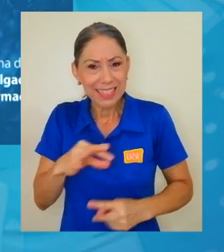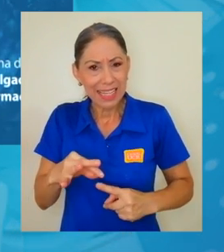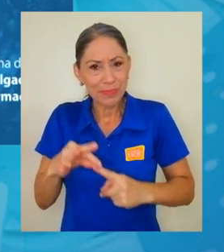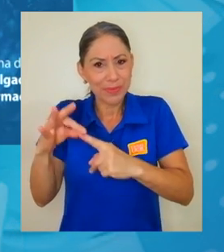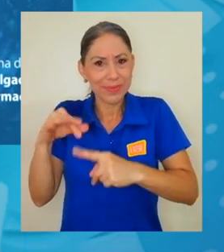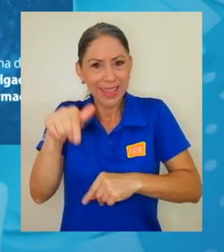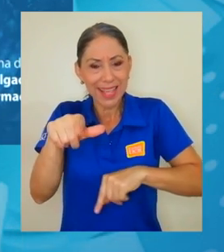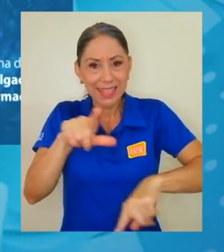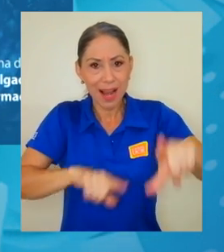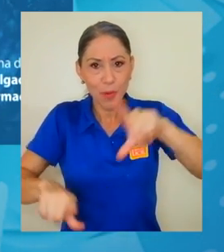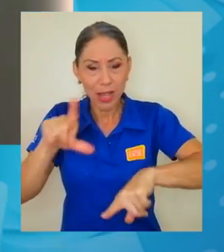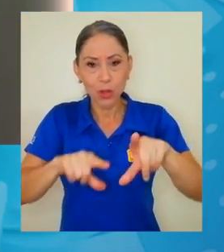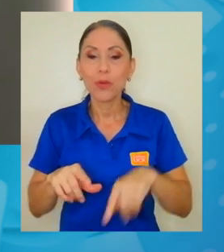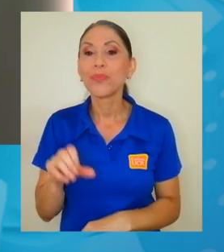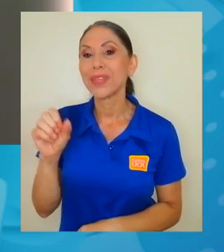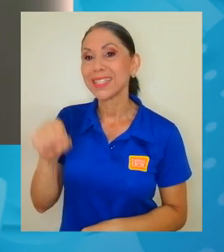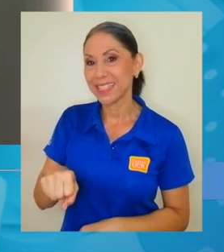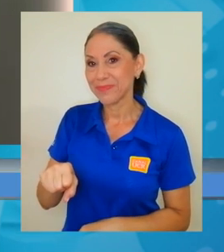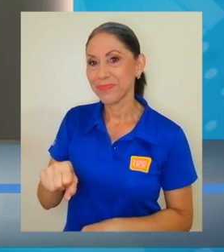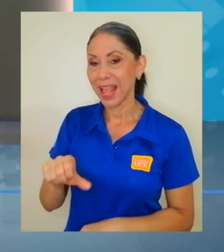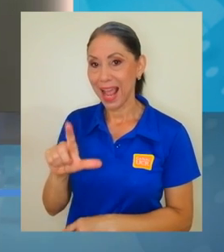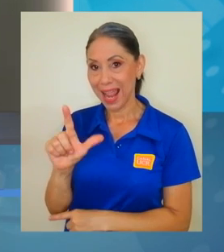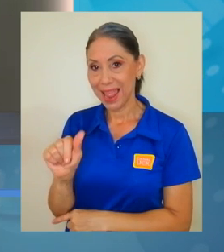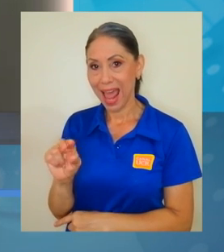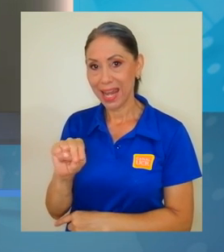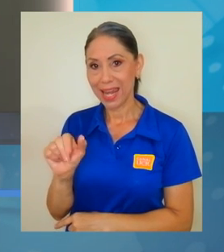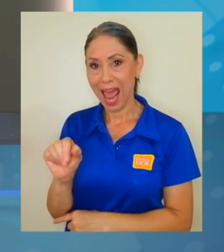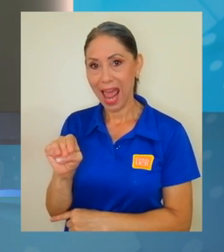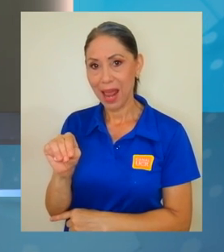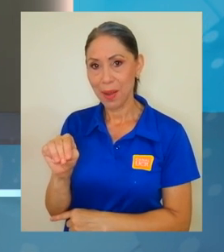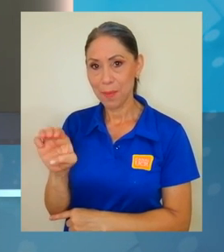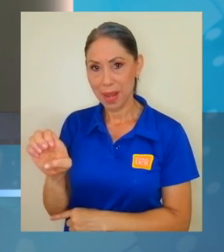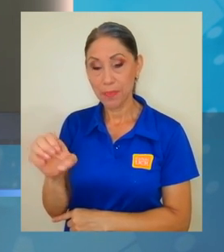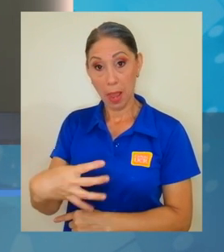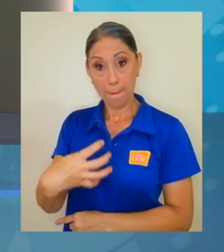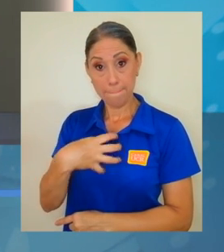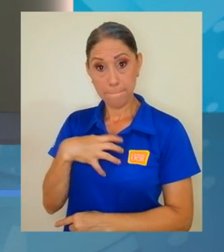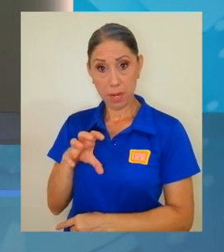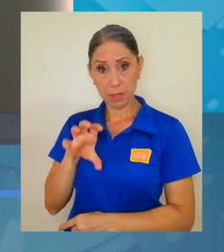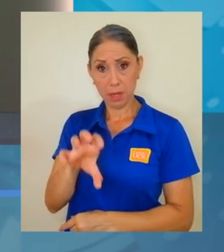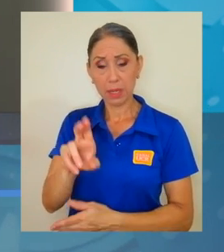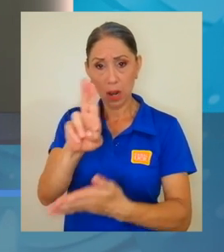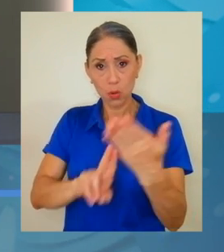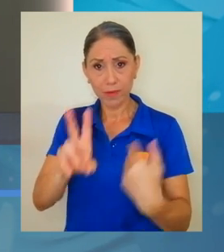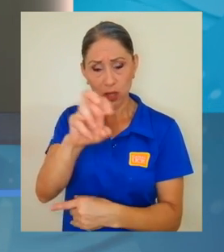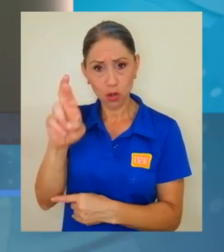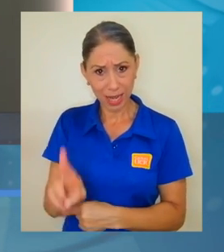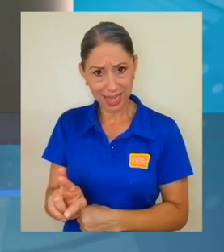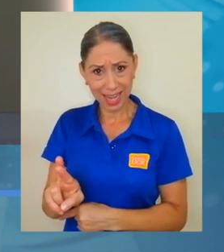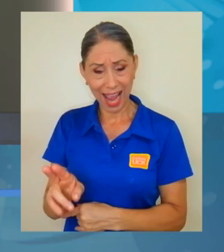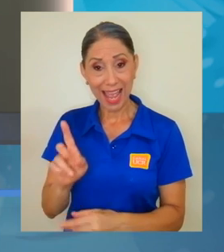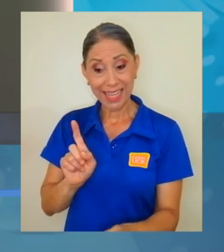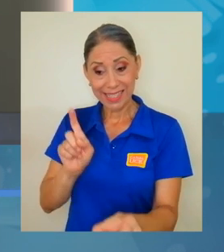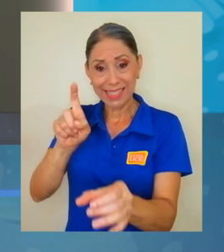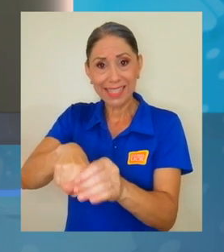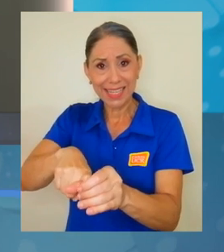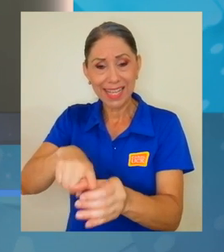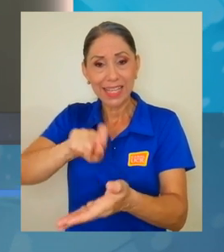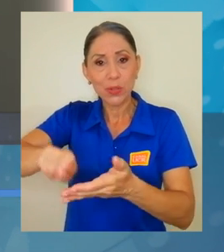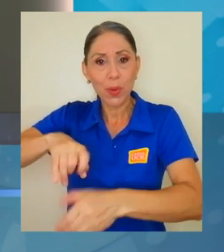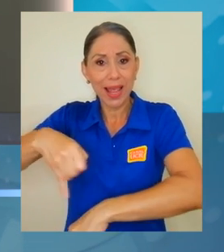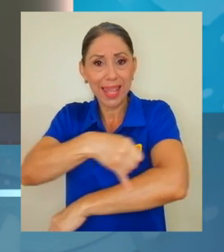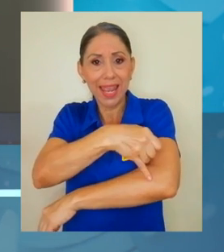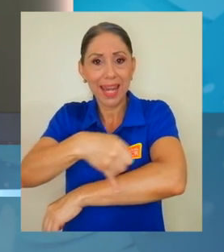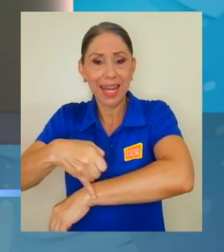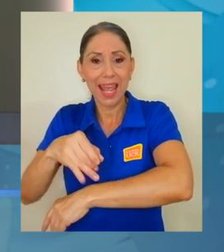laboratorio. Sí, el ANAMI, además de pertenecer a la Universidad de Costa Rica y que está adscrito a la Escuela de Ingeniería